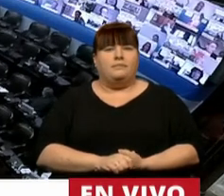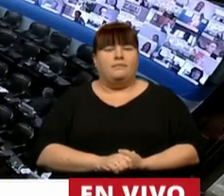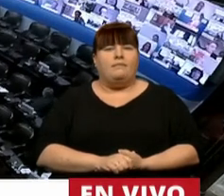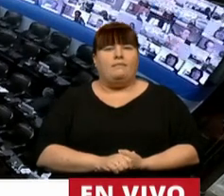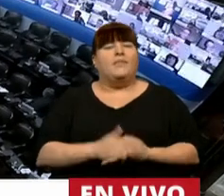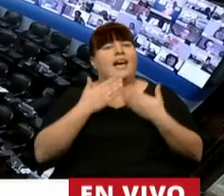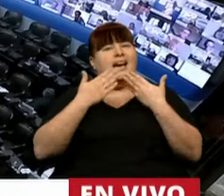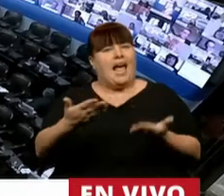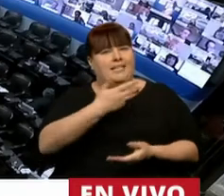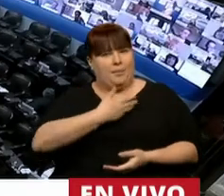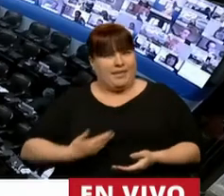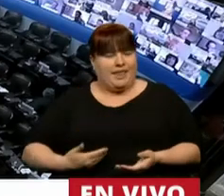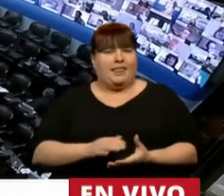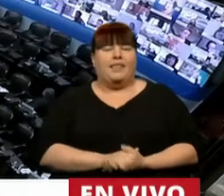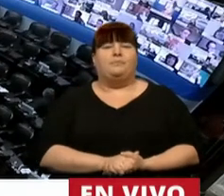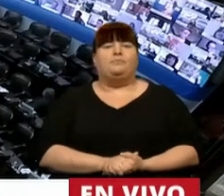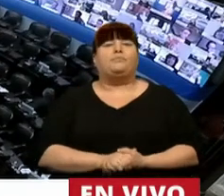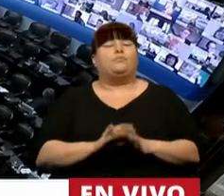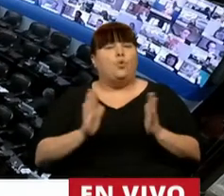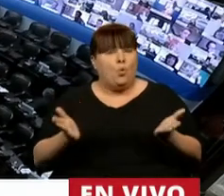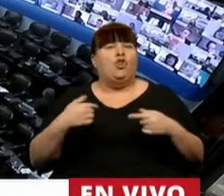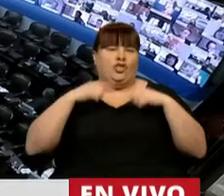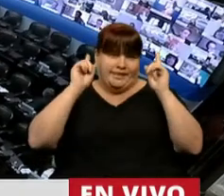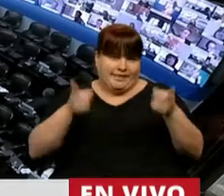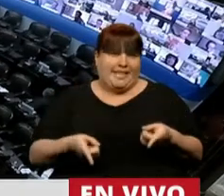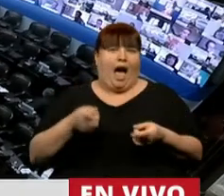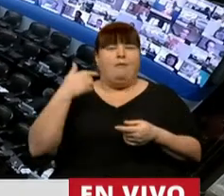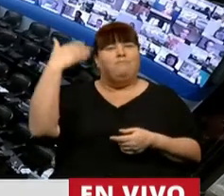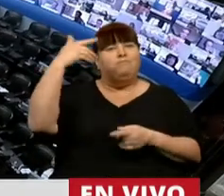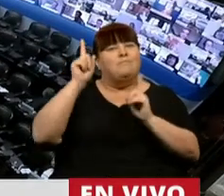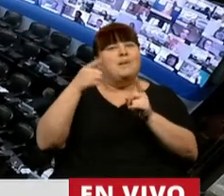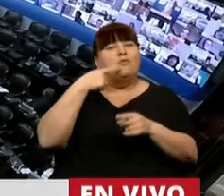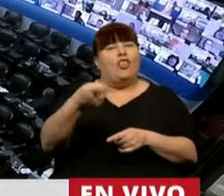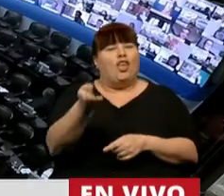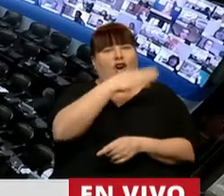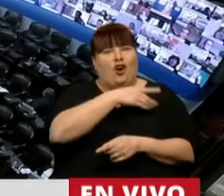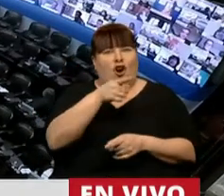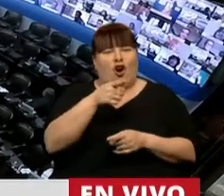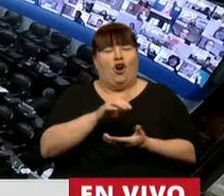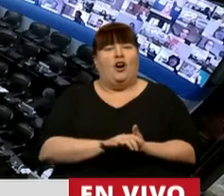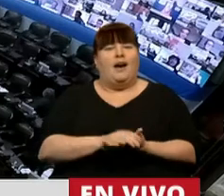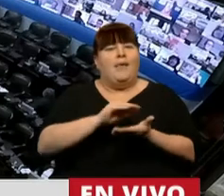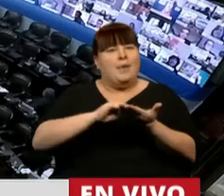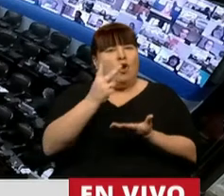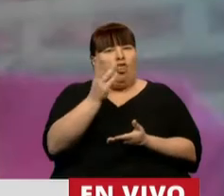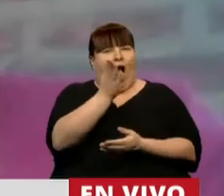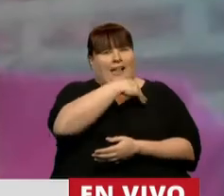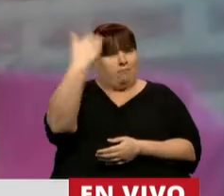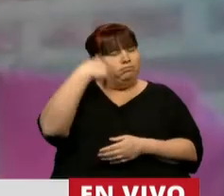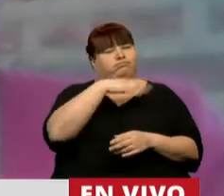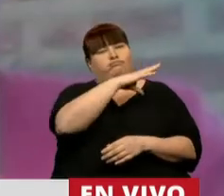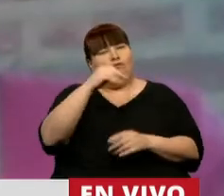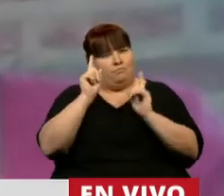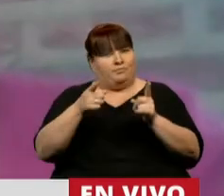Gracias señor presidente. Bueno, me sumo a las palabras de las diputadas preopinantes